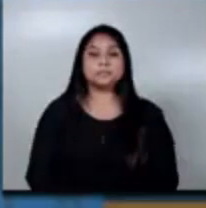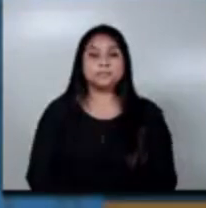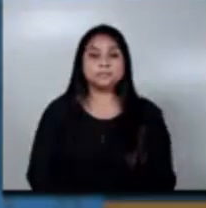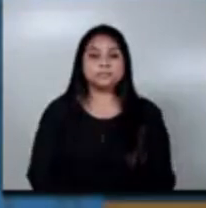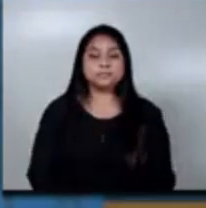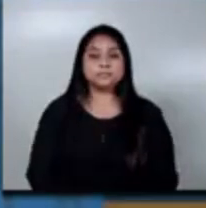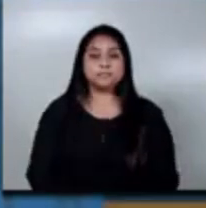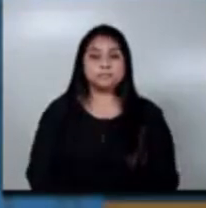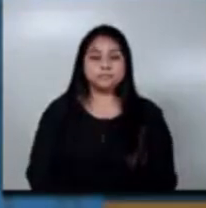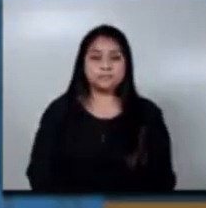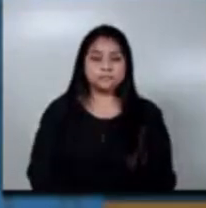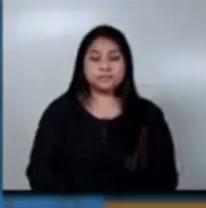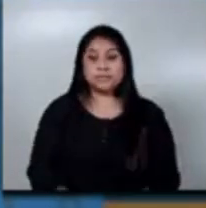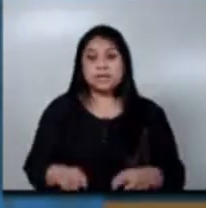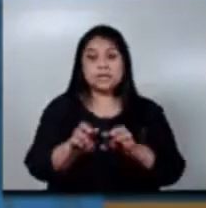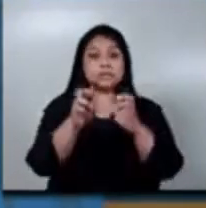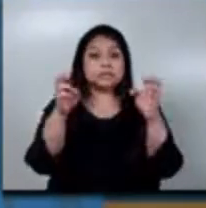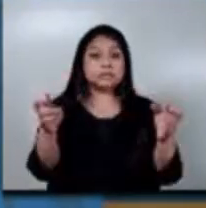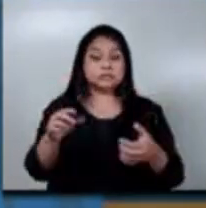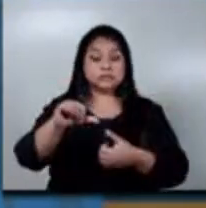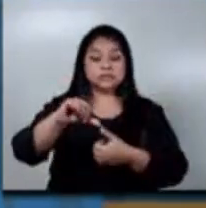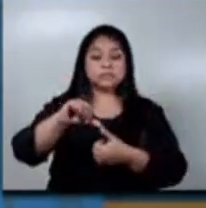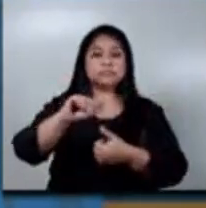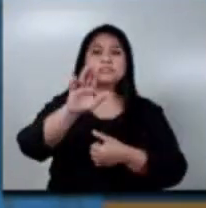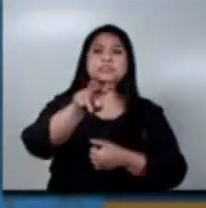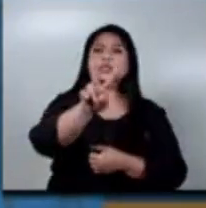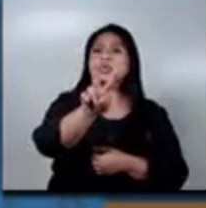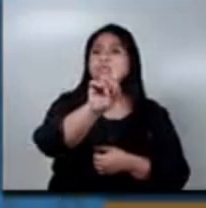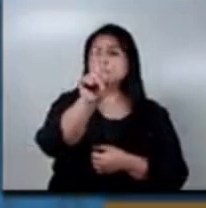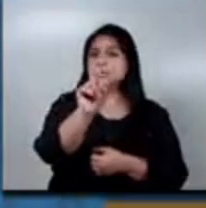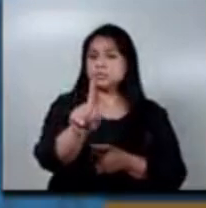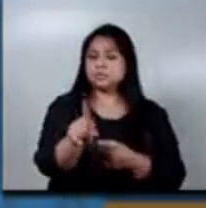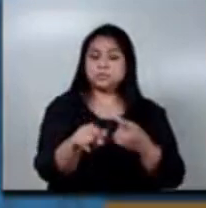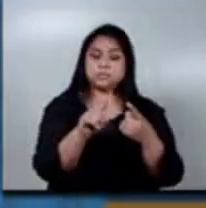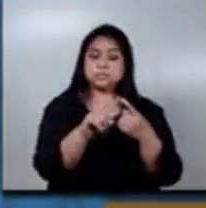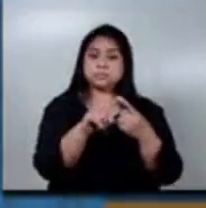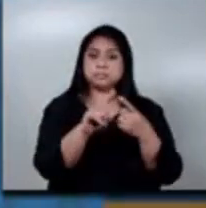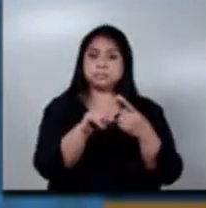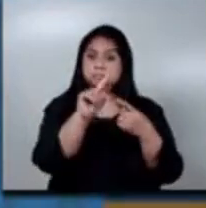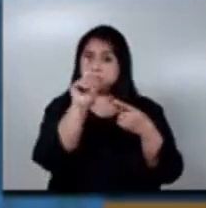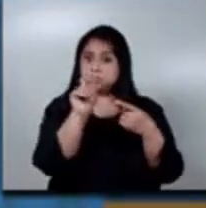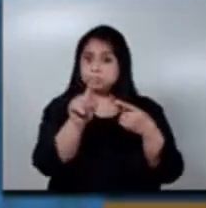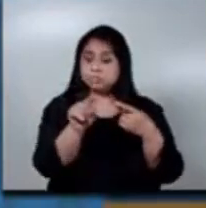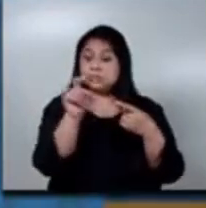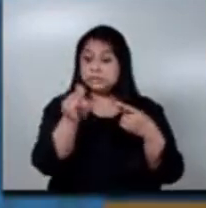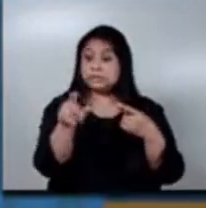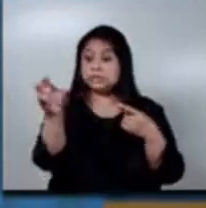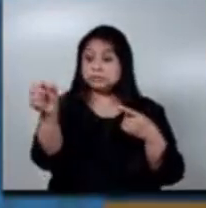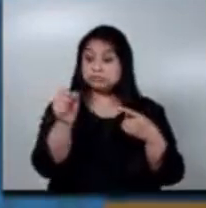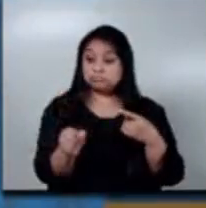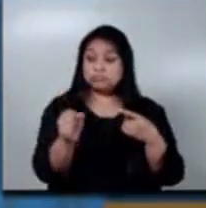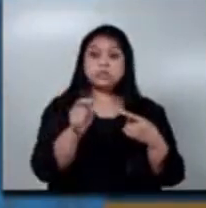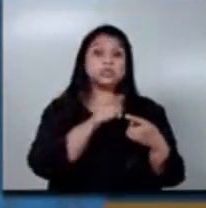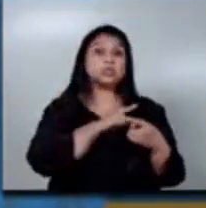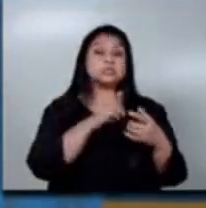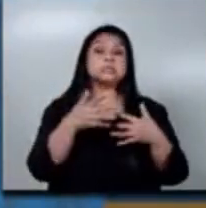Muy buenos días, directora. Yo tengo dos preguntas. La primera es, ¿esta obligación es solo para maquilas